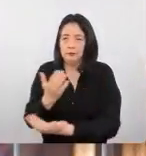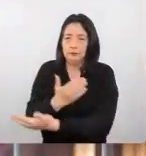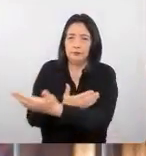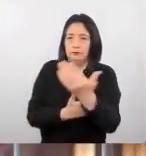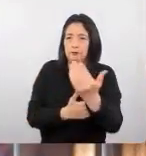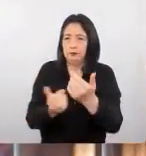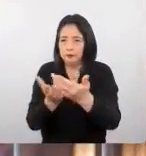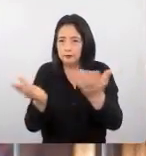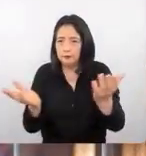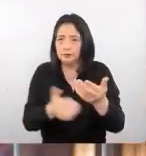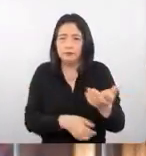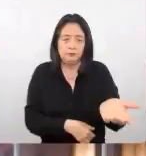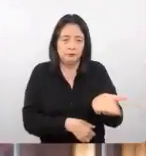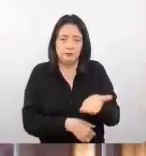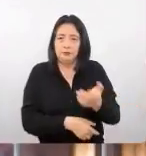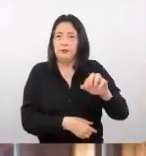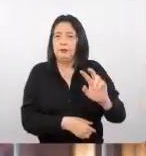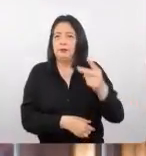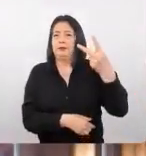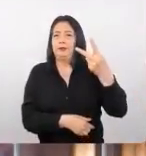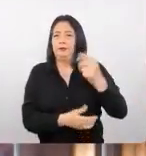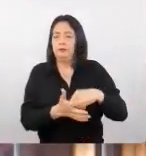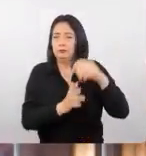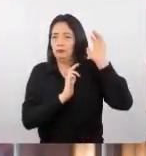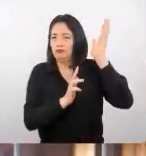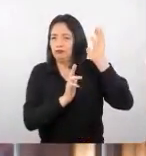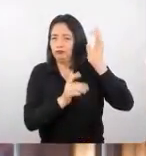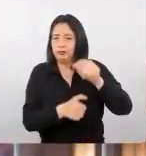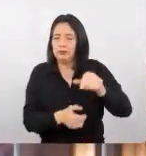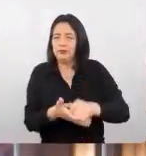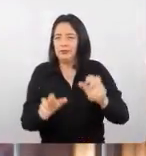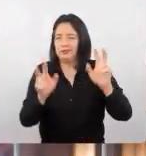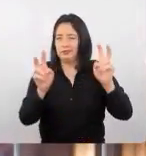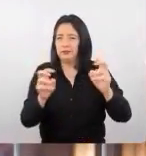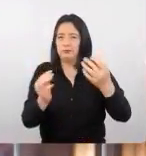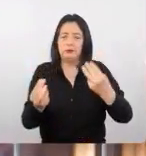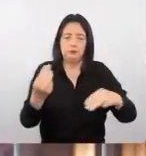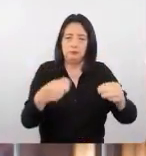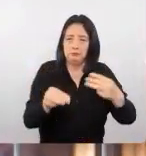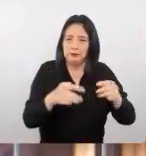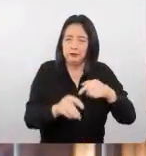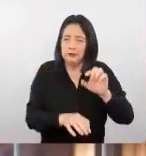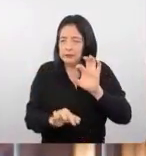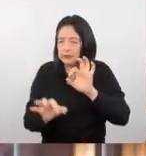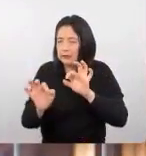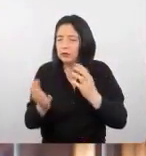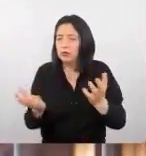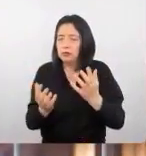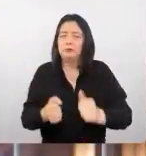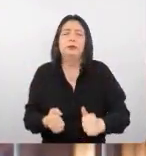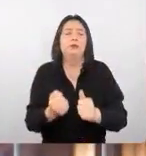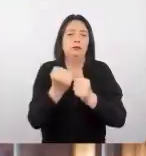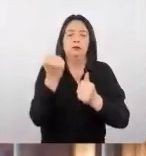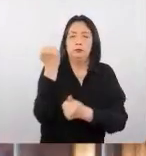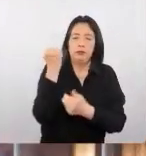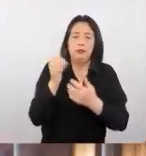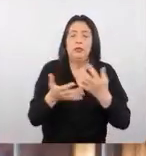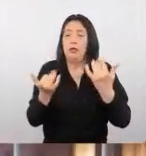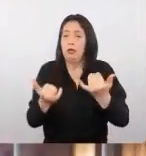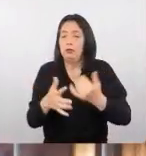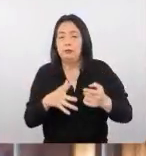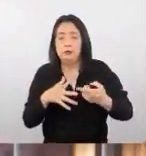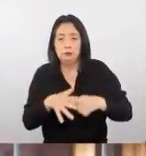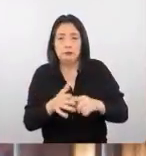a todos y bienvenidos a esta segunda capacitación sobre los mercados priorizados para Dubái. En esta ocasión voy a